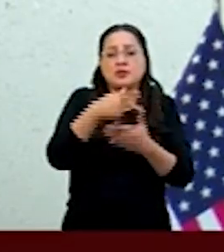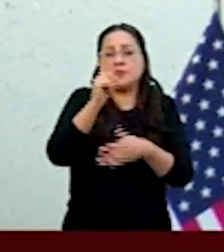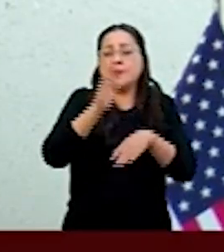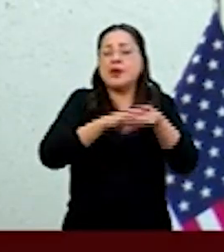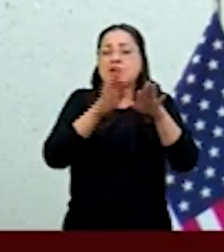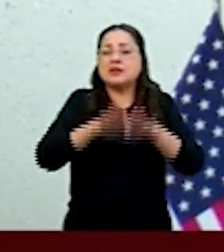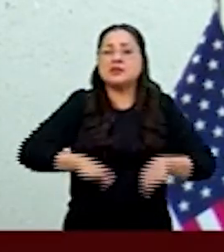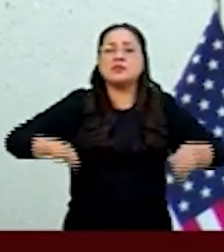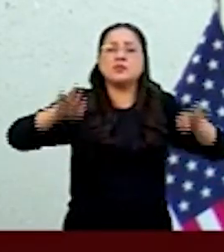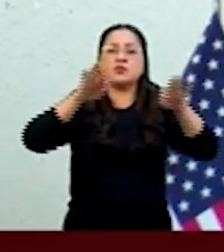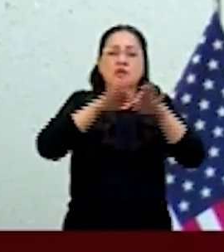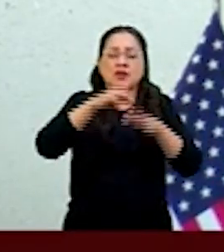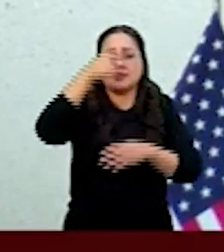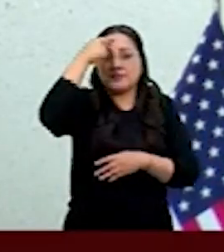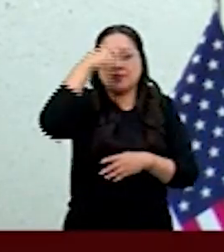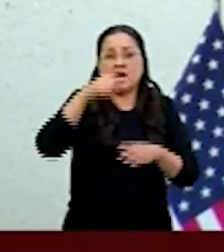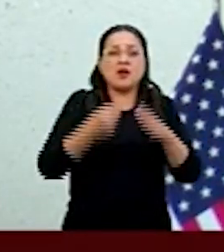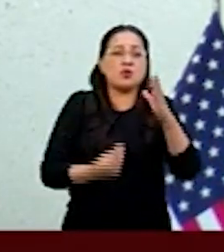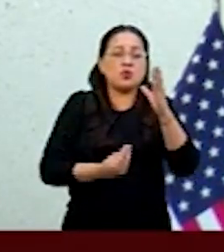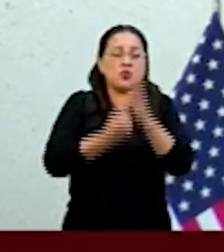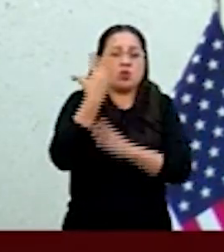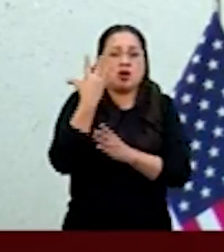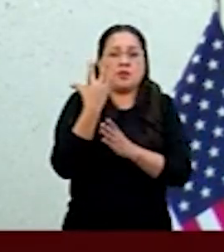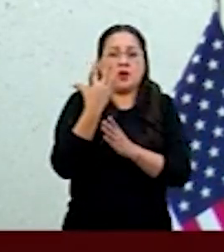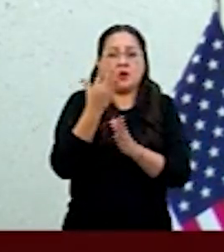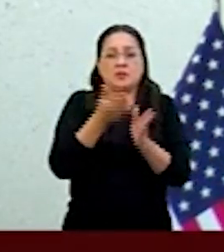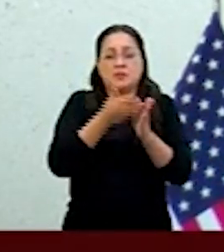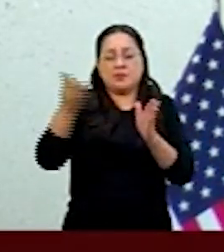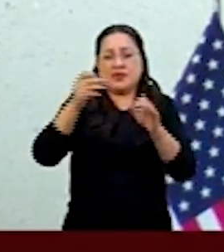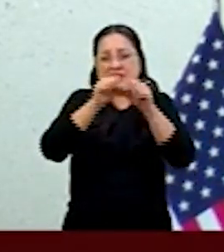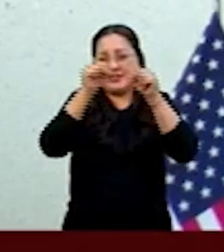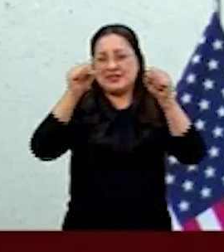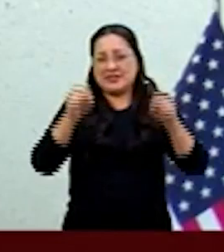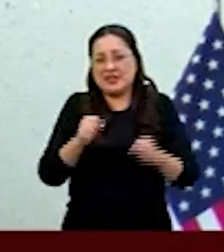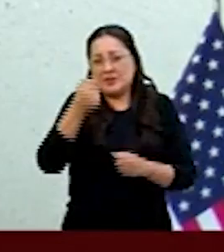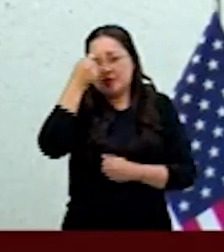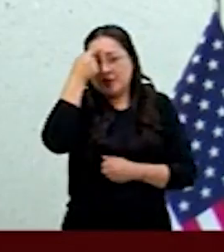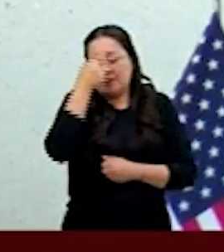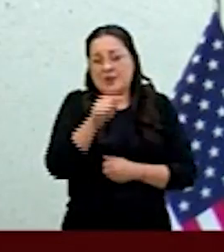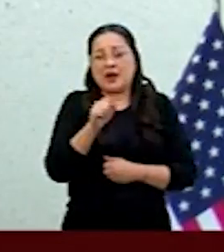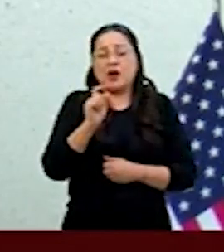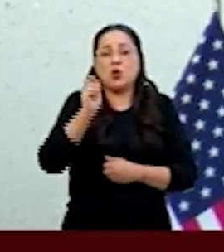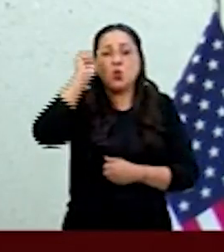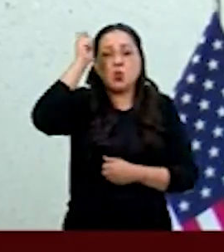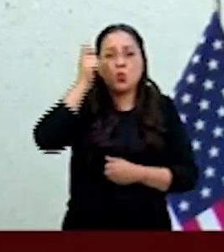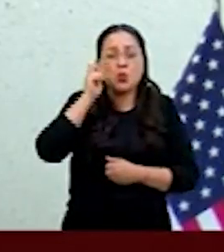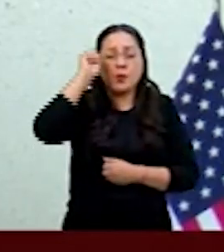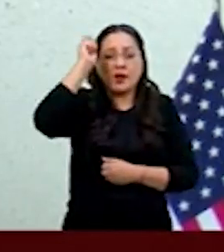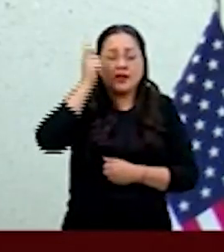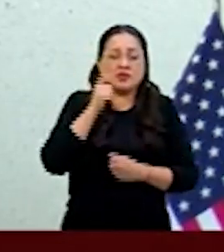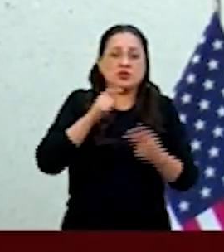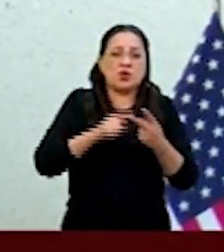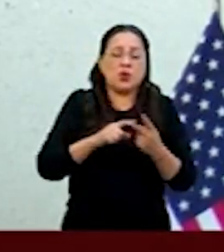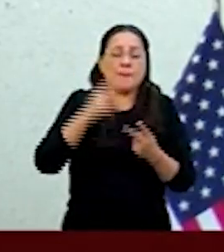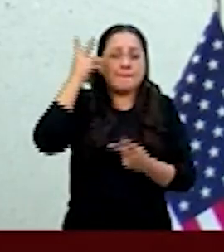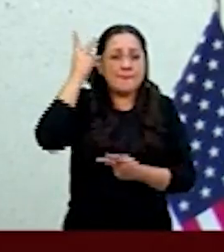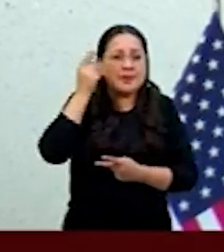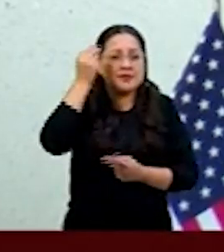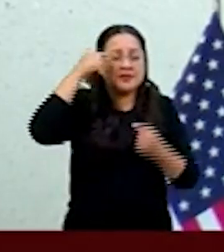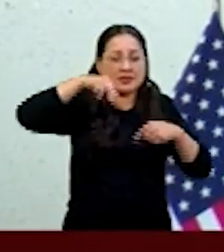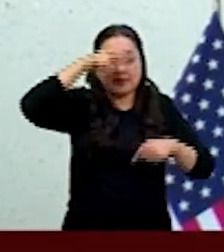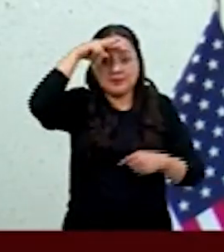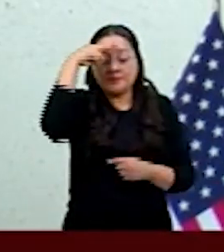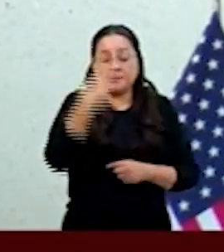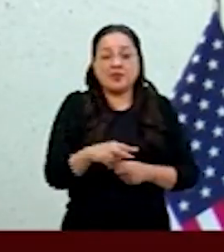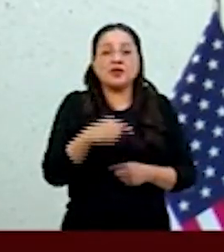tema de una nueva visión y un nuevo sistema de jubilación y de pensiones en el país. Yo estoy